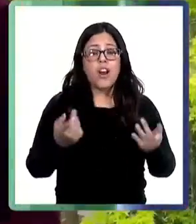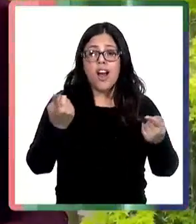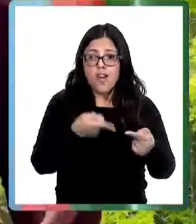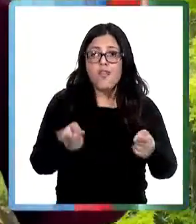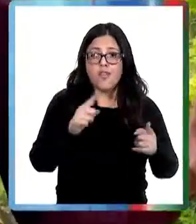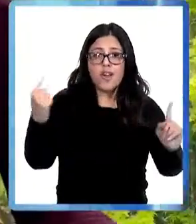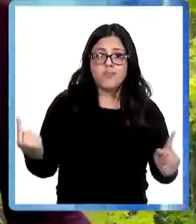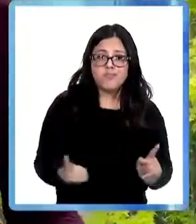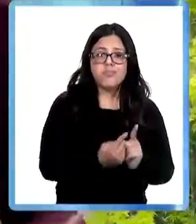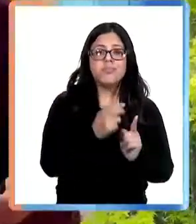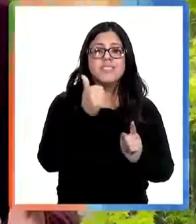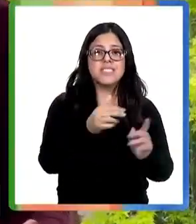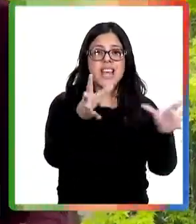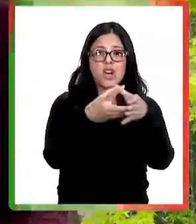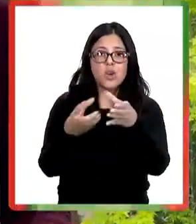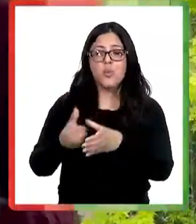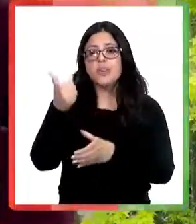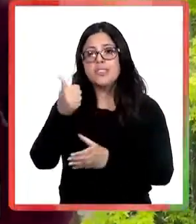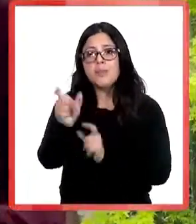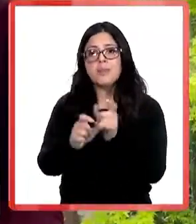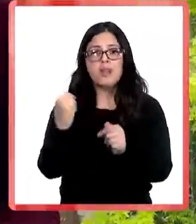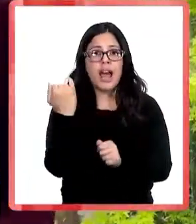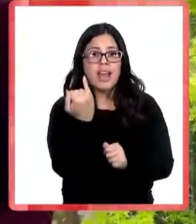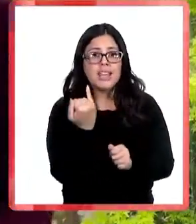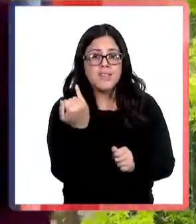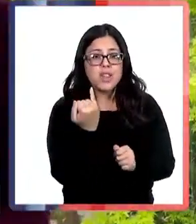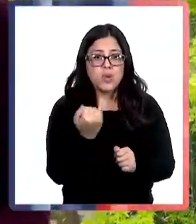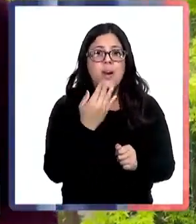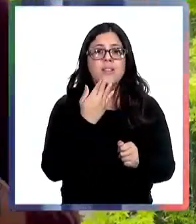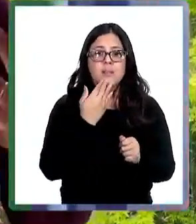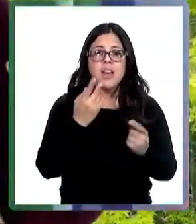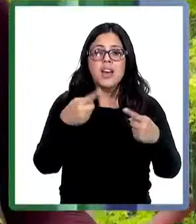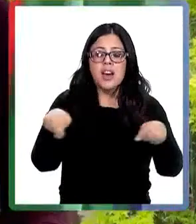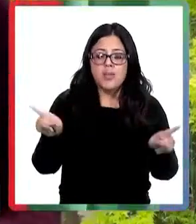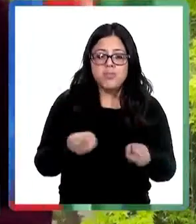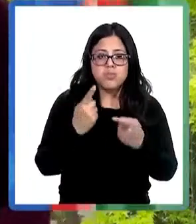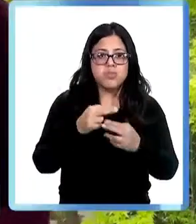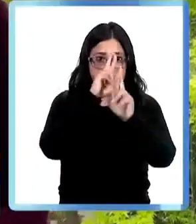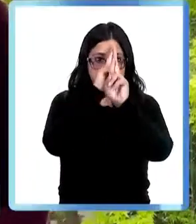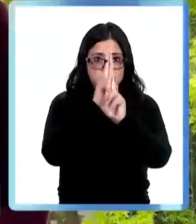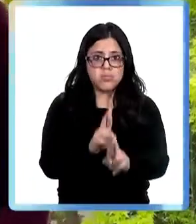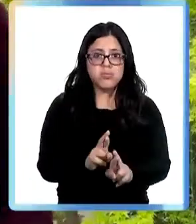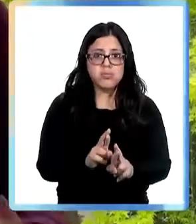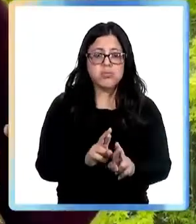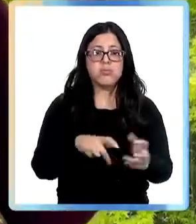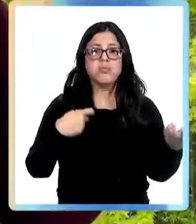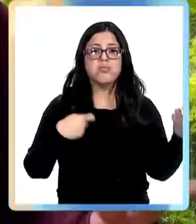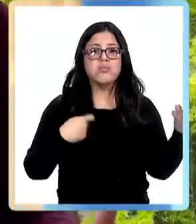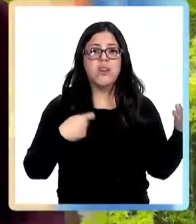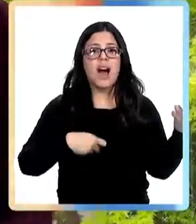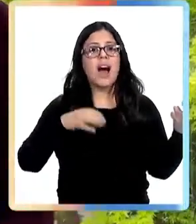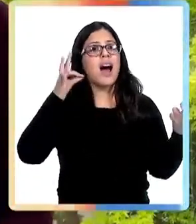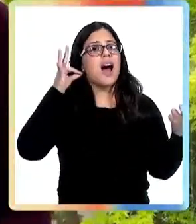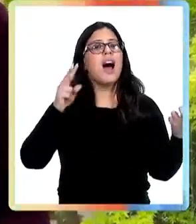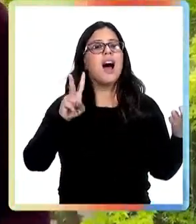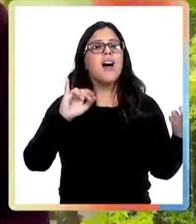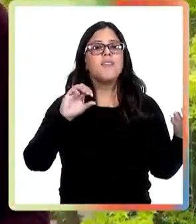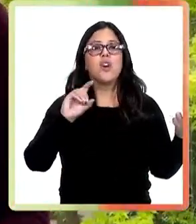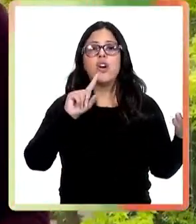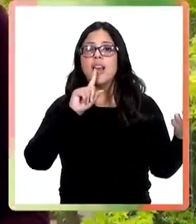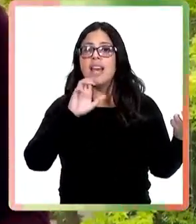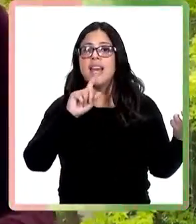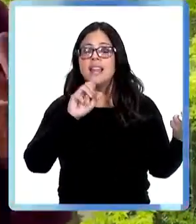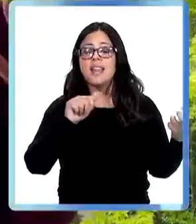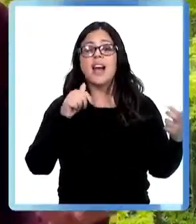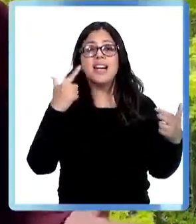a encontrarnos con 6 bandas 6 solistas la orquesta clásica del Maule en homenaje a nuestra gran violeta parra este 7 de octubre Día de la